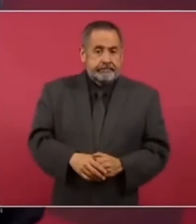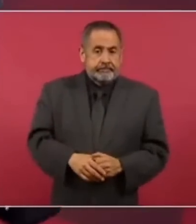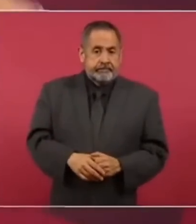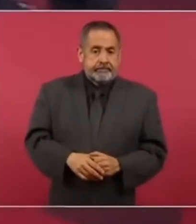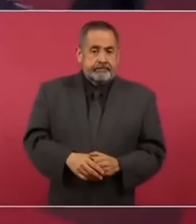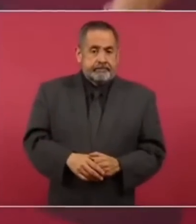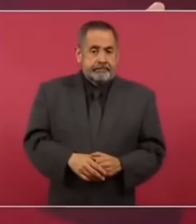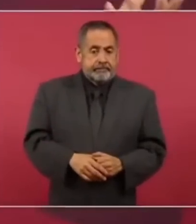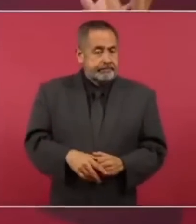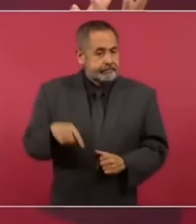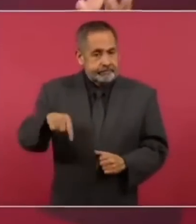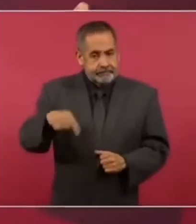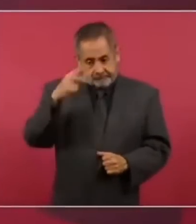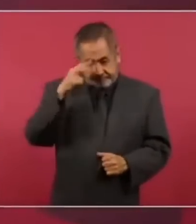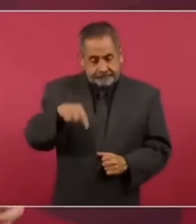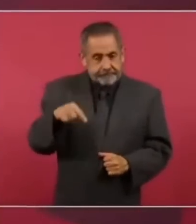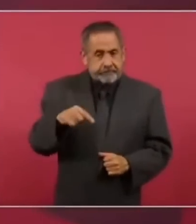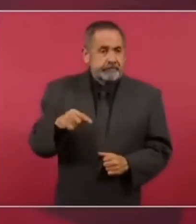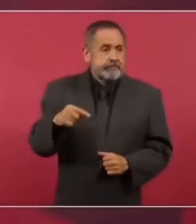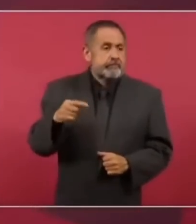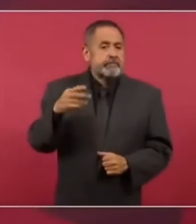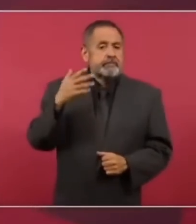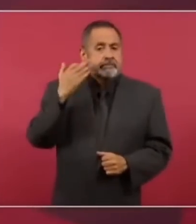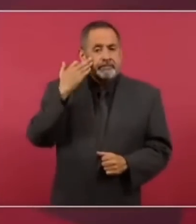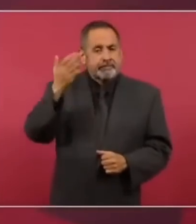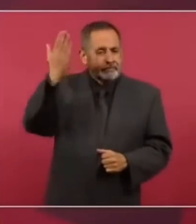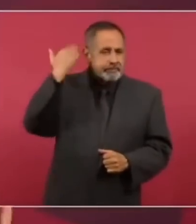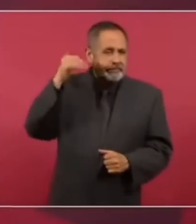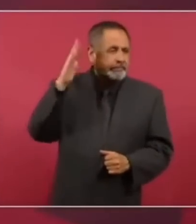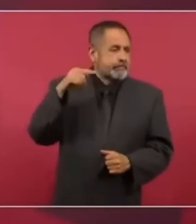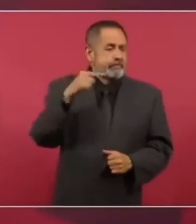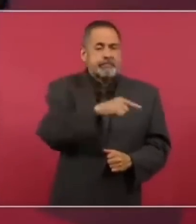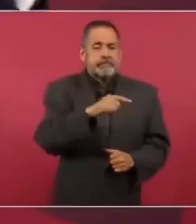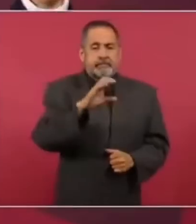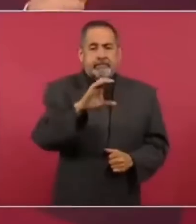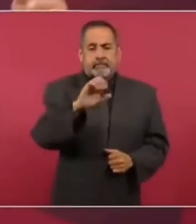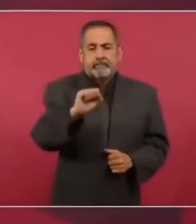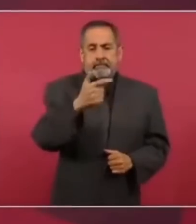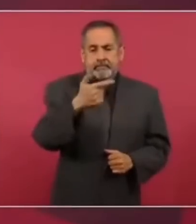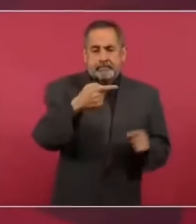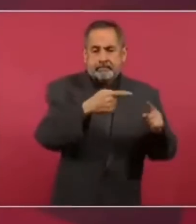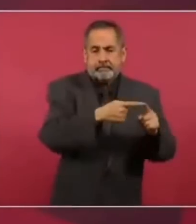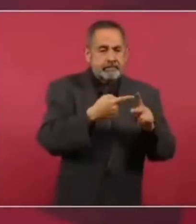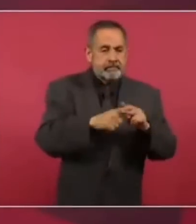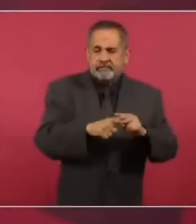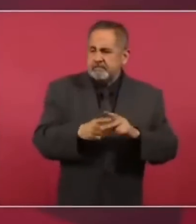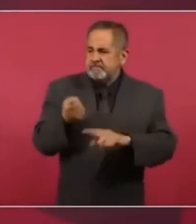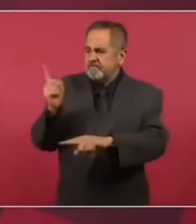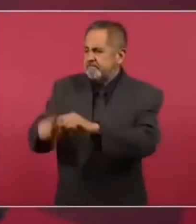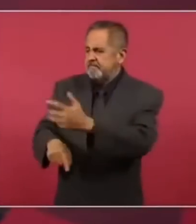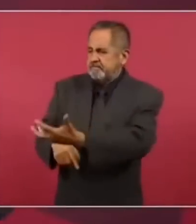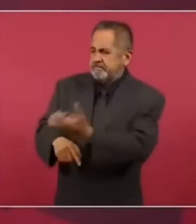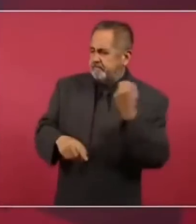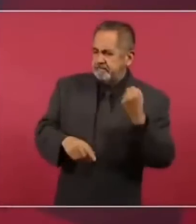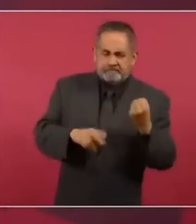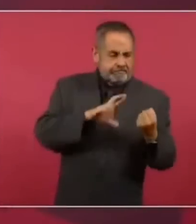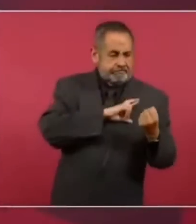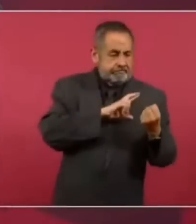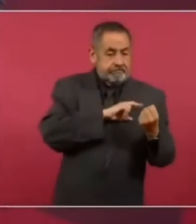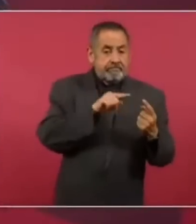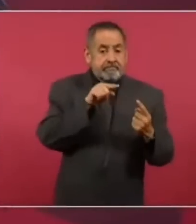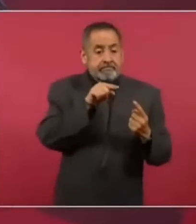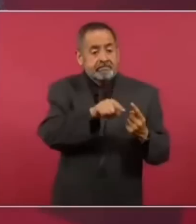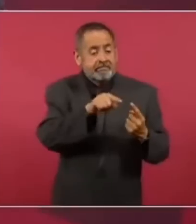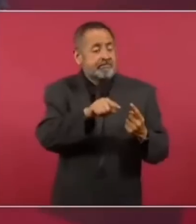cuando Salinas empezó el proceso de privatización, era secretario de